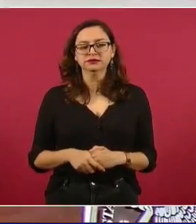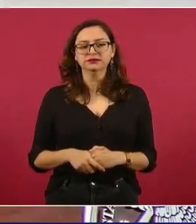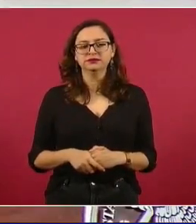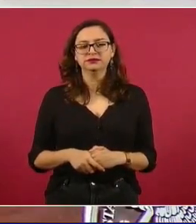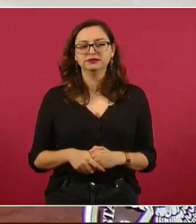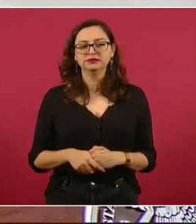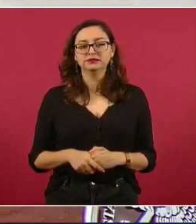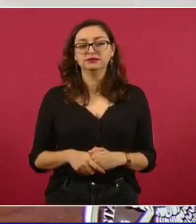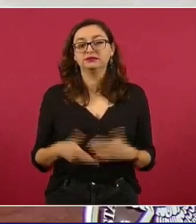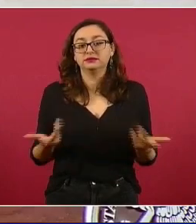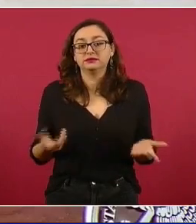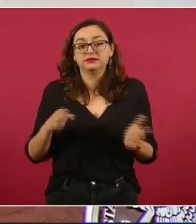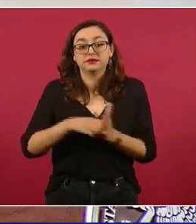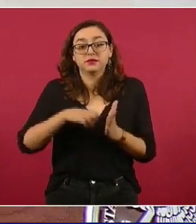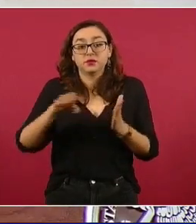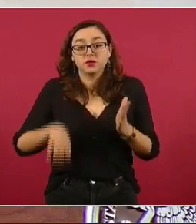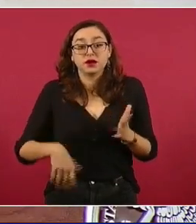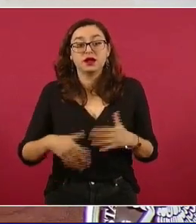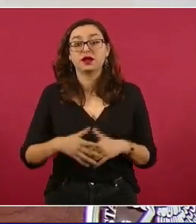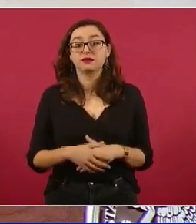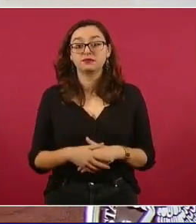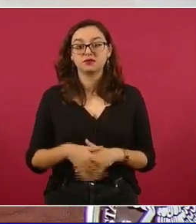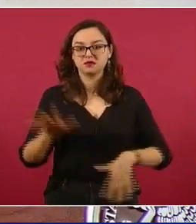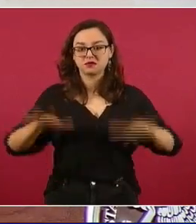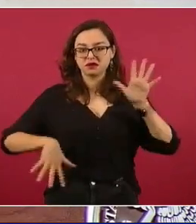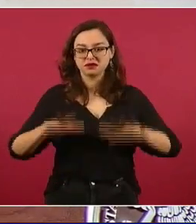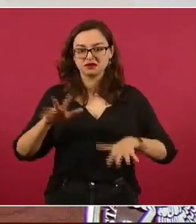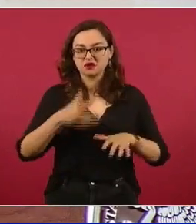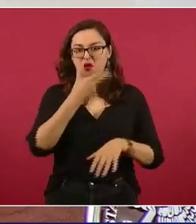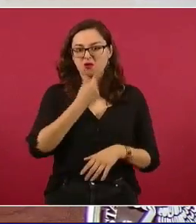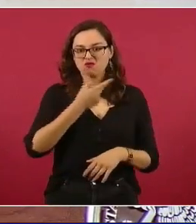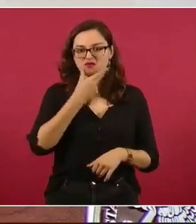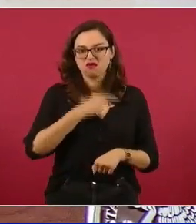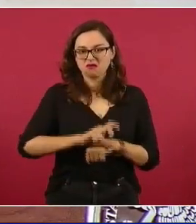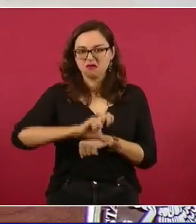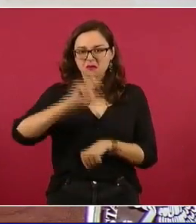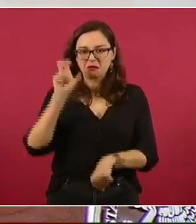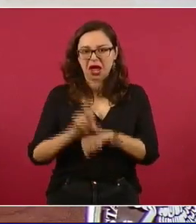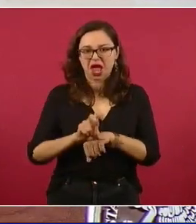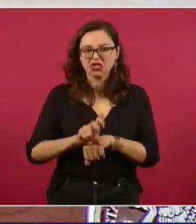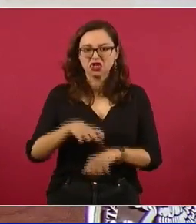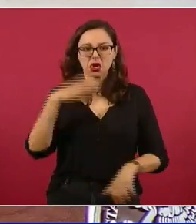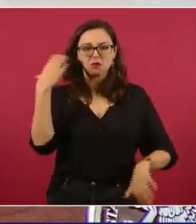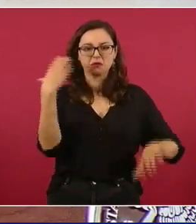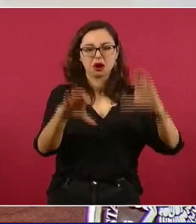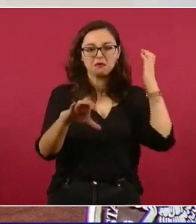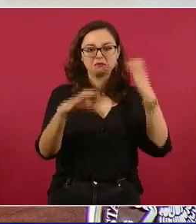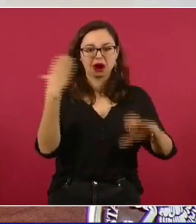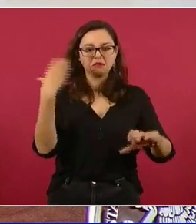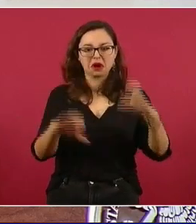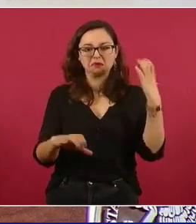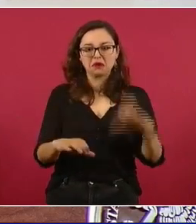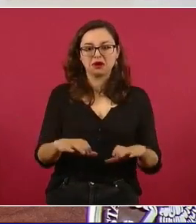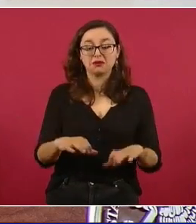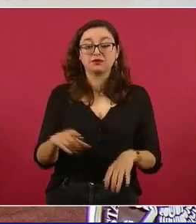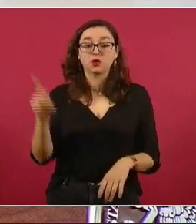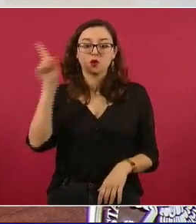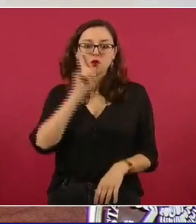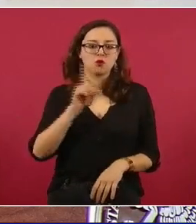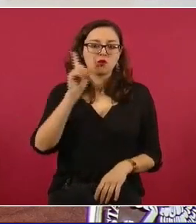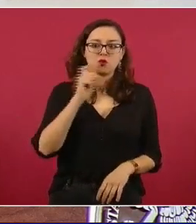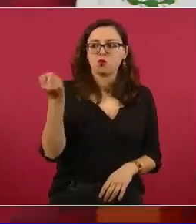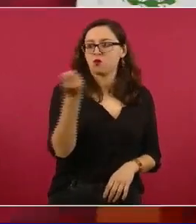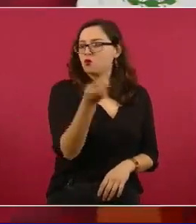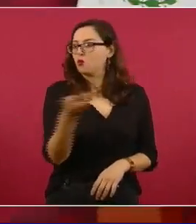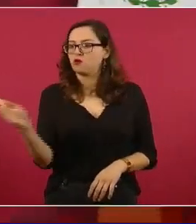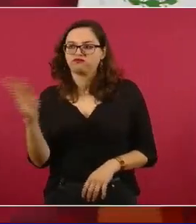expresiones machistas y todas las mujeres ahí están, y en el maltrato de